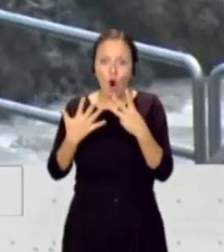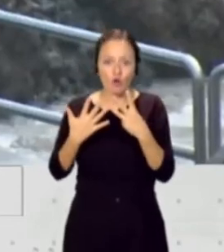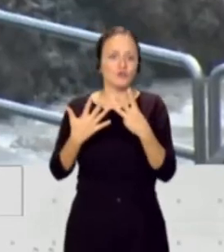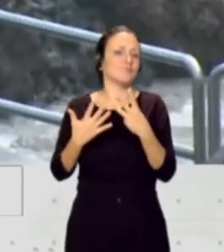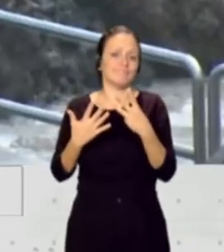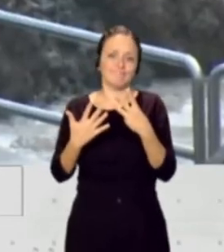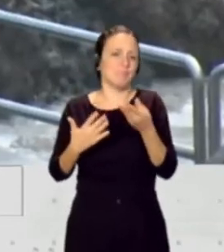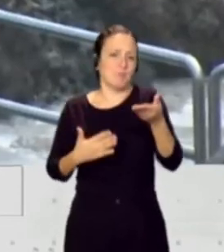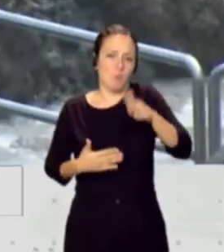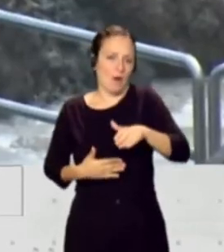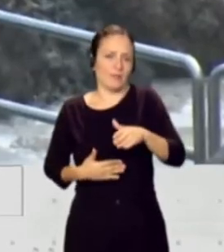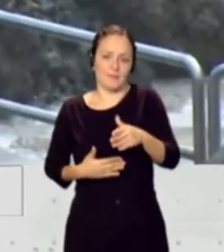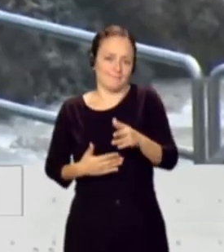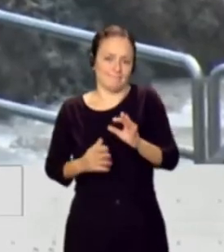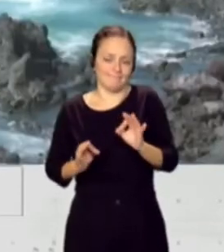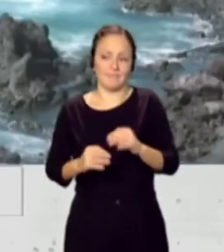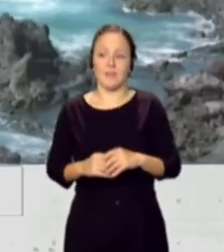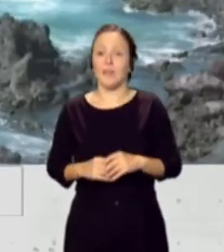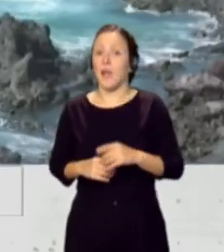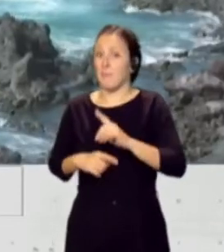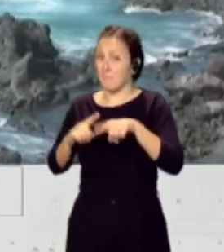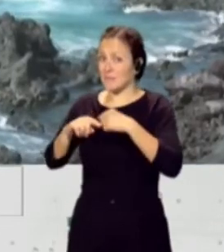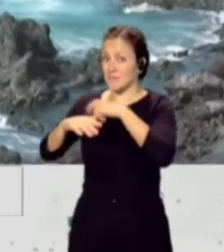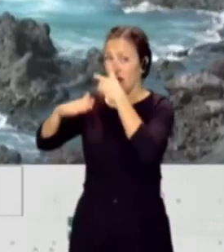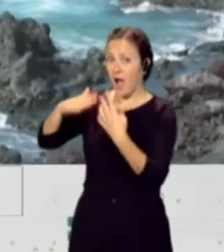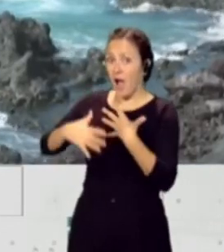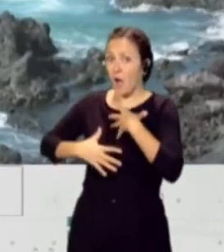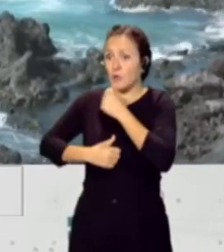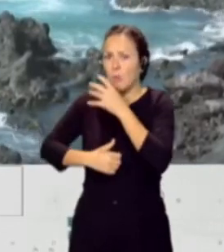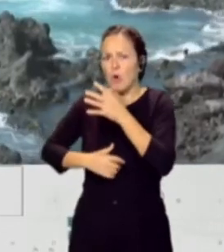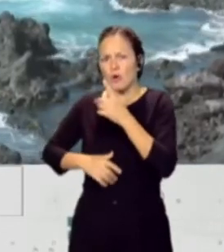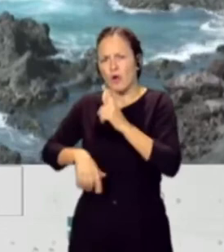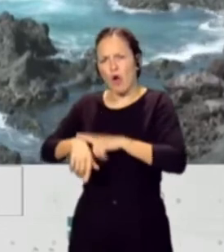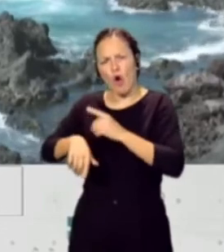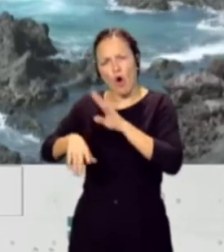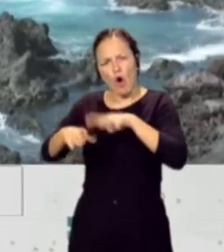además que la mayoría de esos ahogamientos se producen en horario de tarde. ¿Por qué?